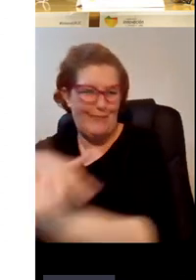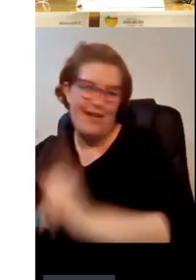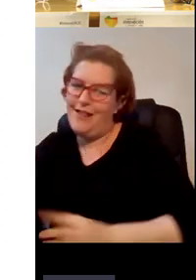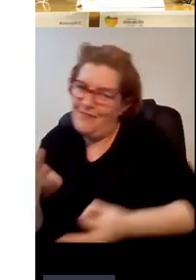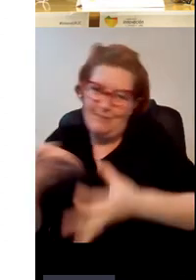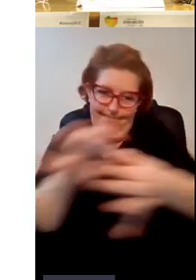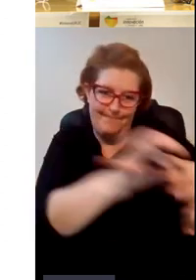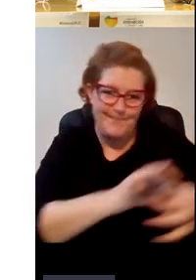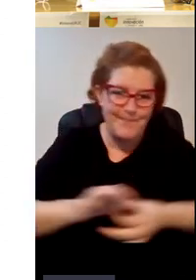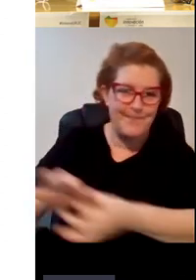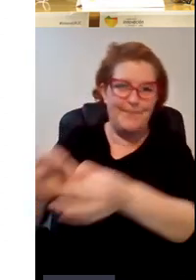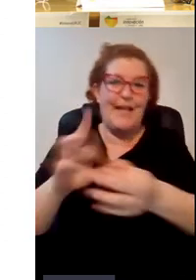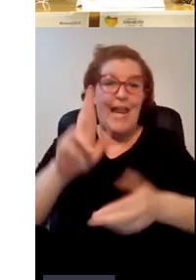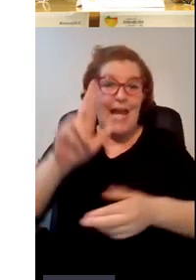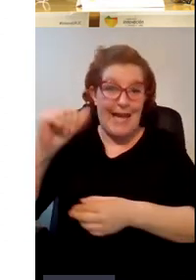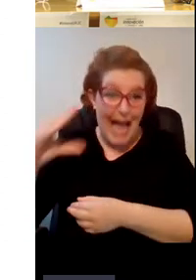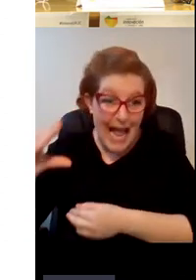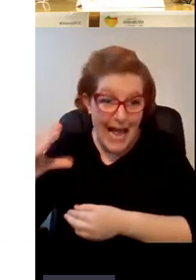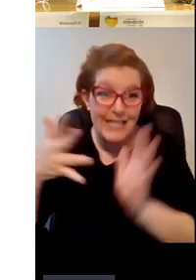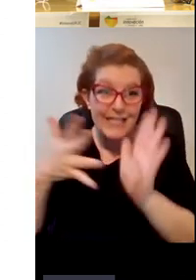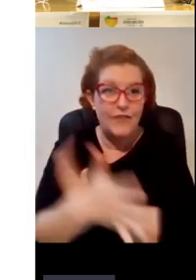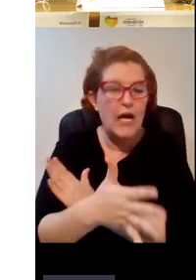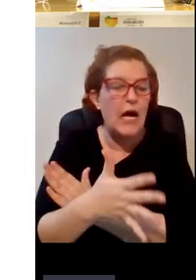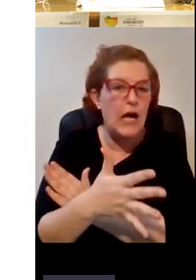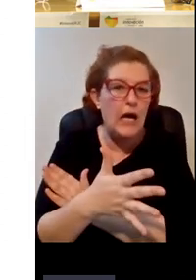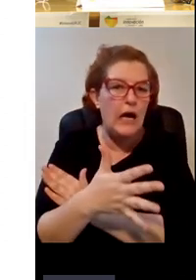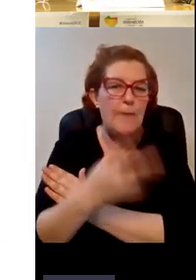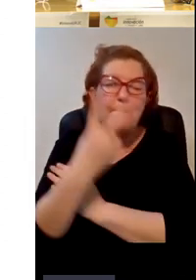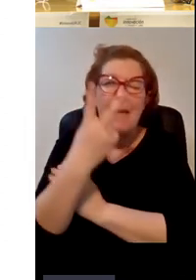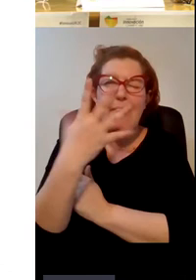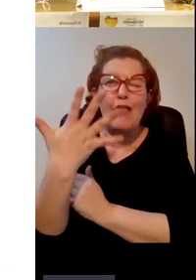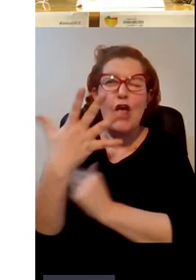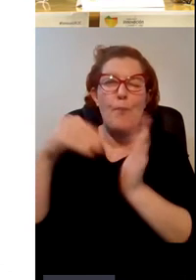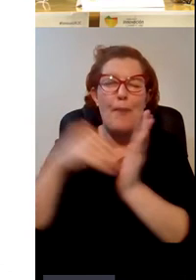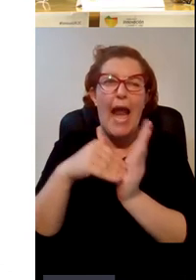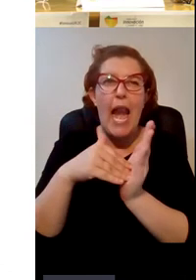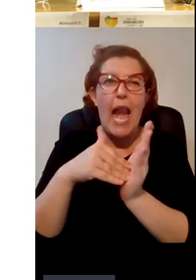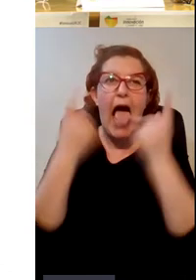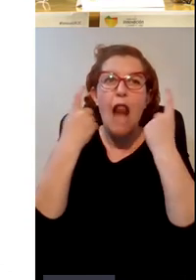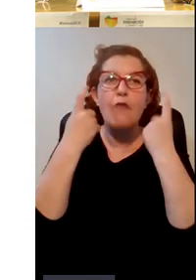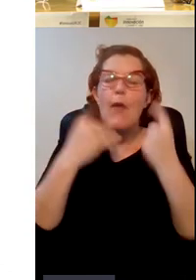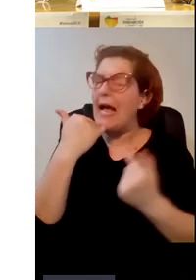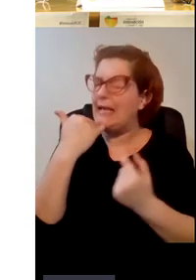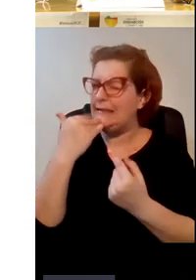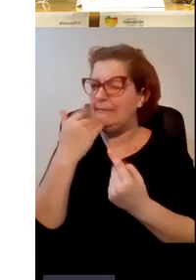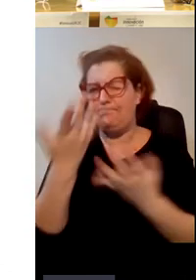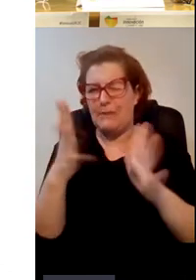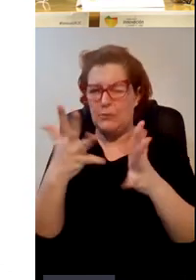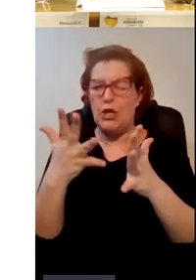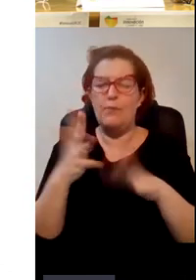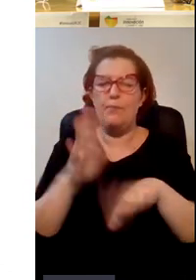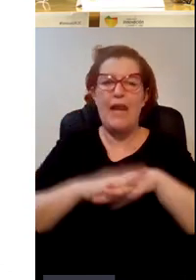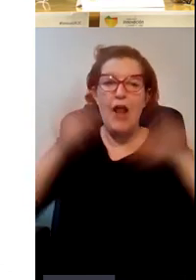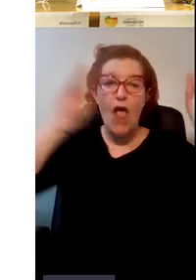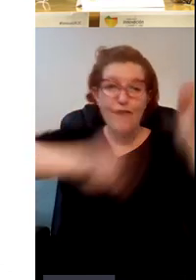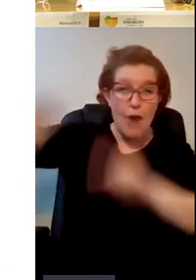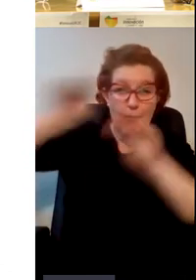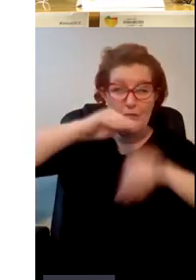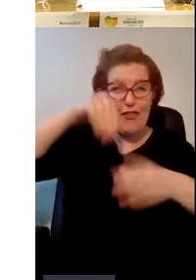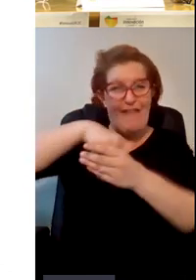25.000 alumnos casi desde el 2016 formados en el RAC